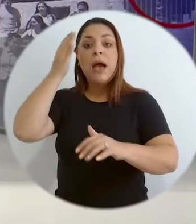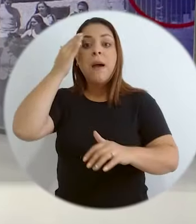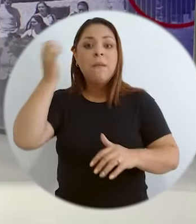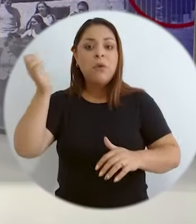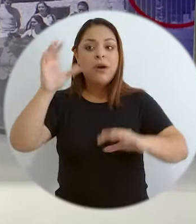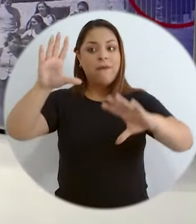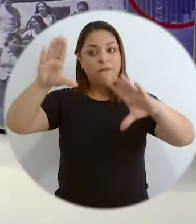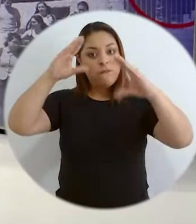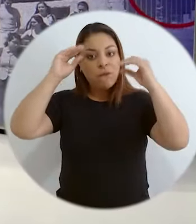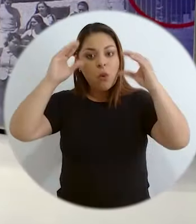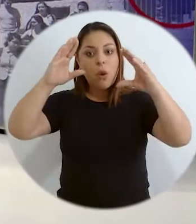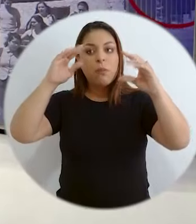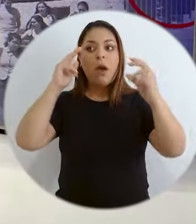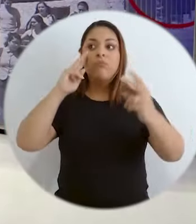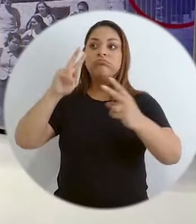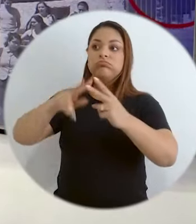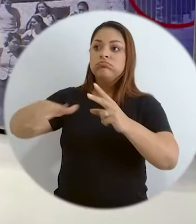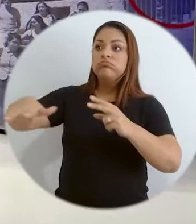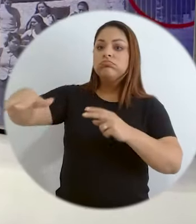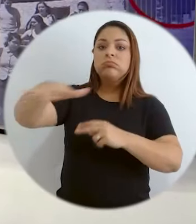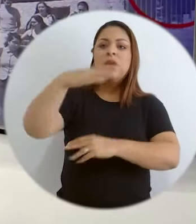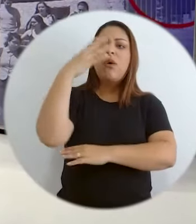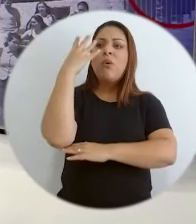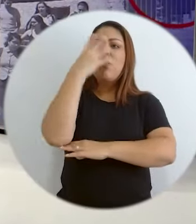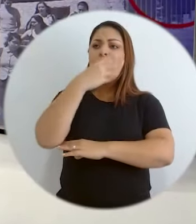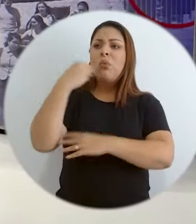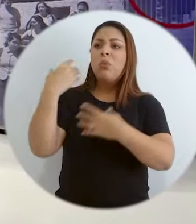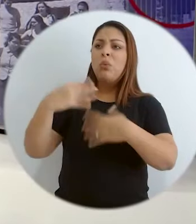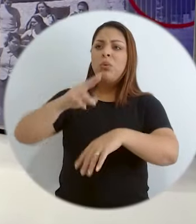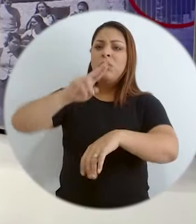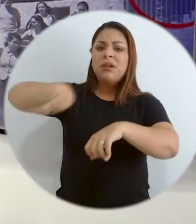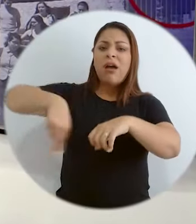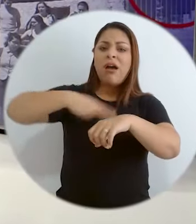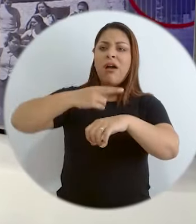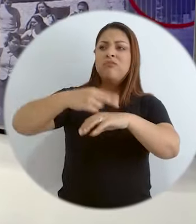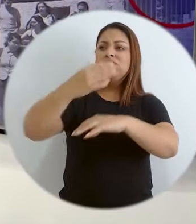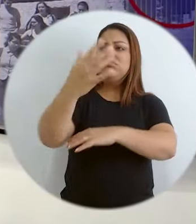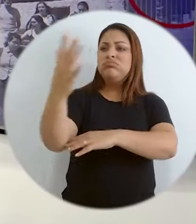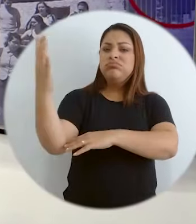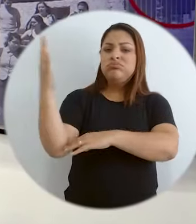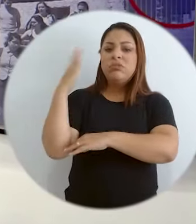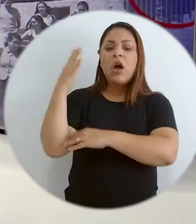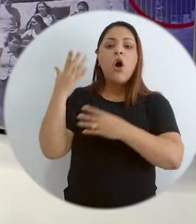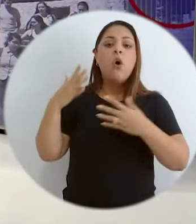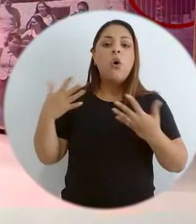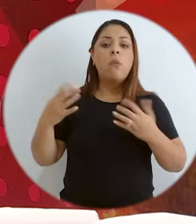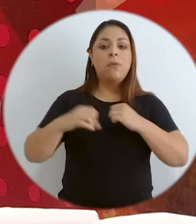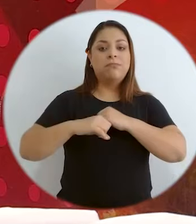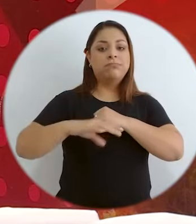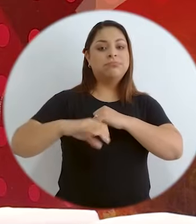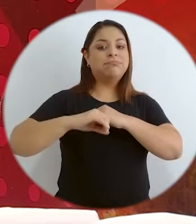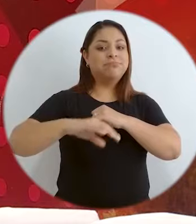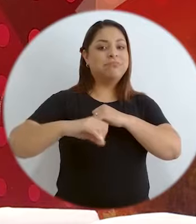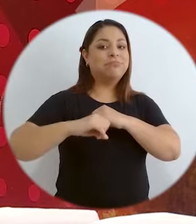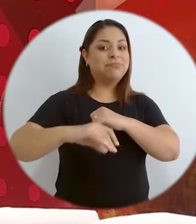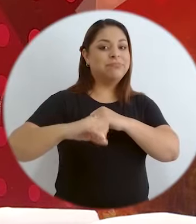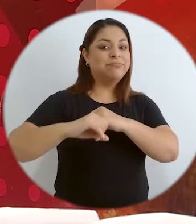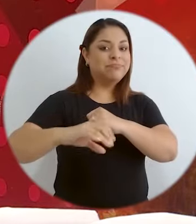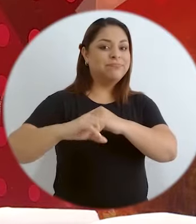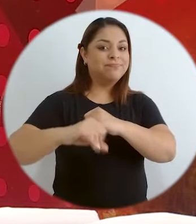informa y porque conoce de la belleza, de la naturaleza a través de